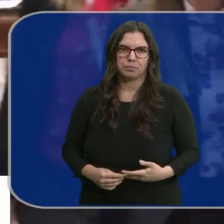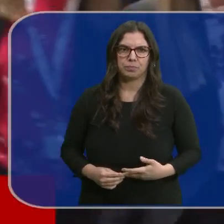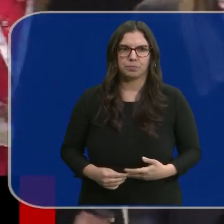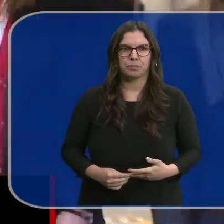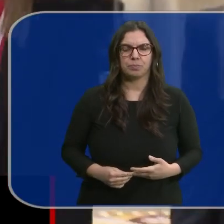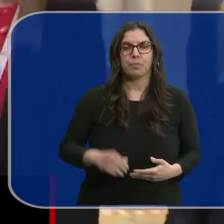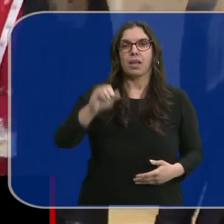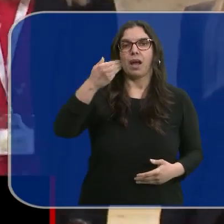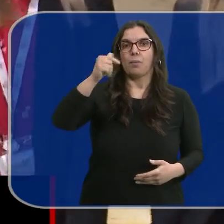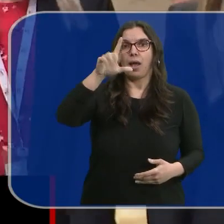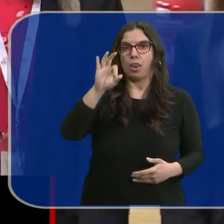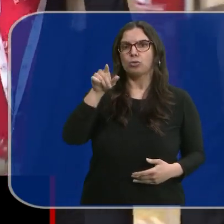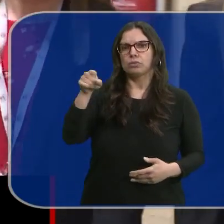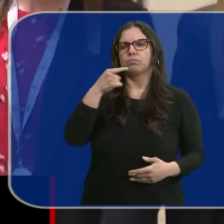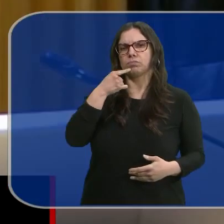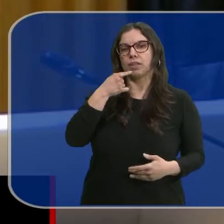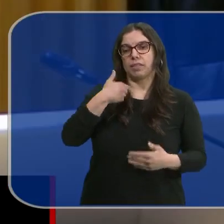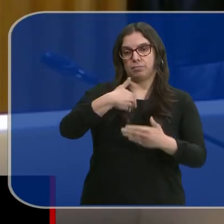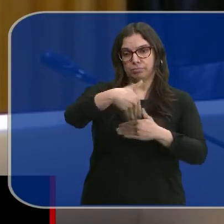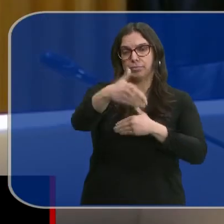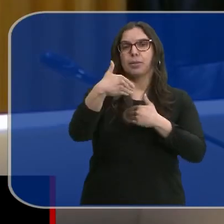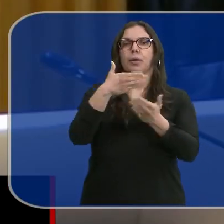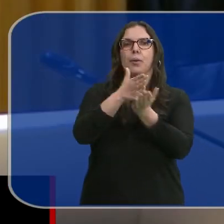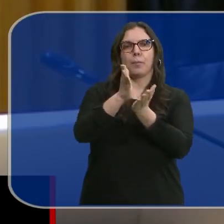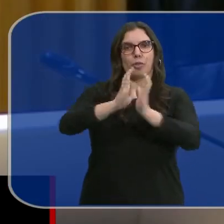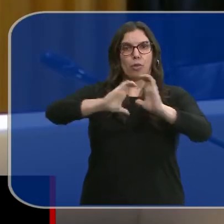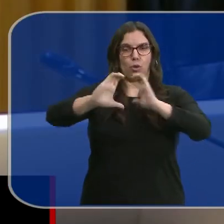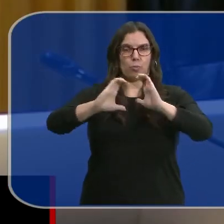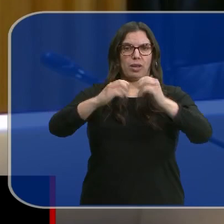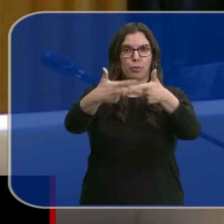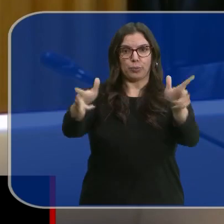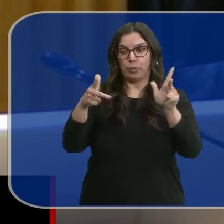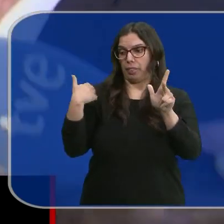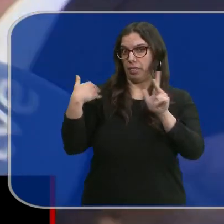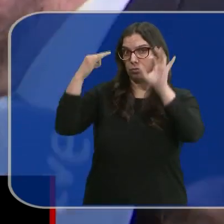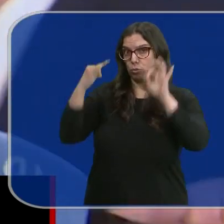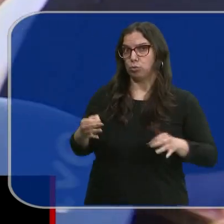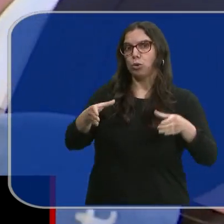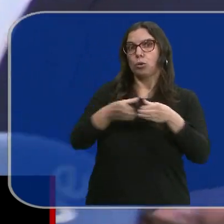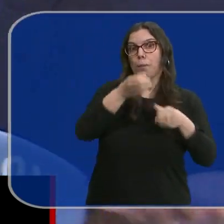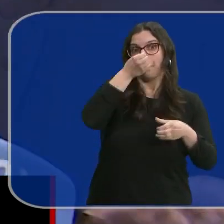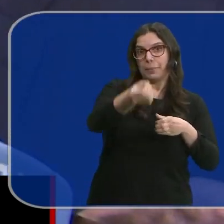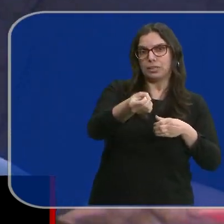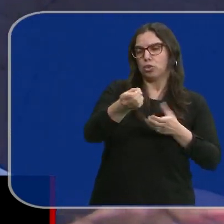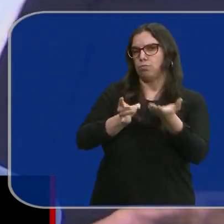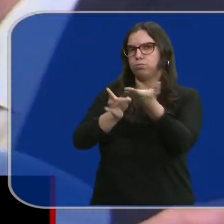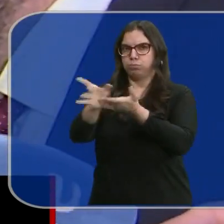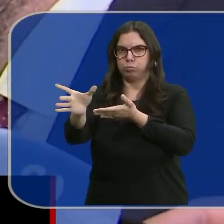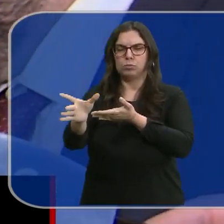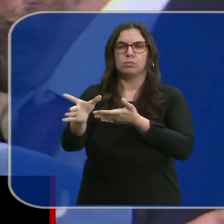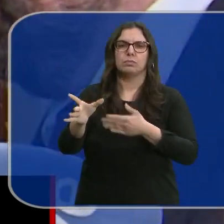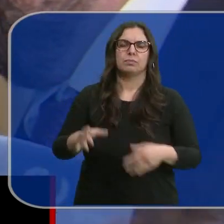José Luis Ábalos ha anunciado su comparecencia ante los medios de comunicación. Acabamos de conocer que el Partido Socialista le ha